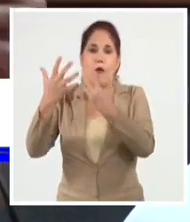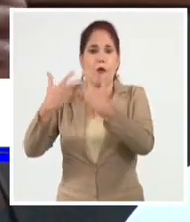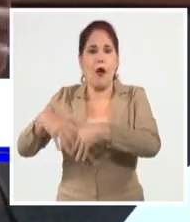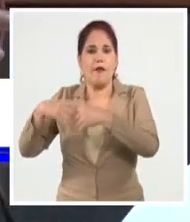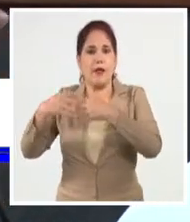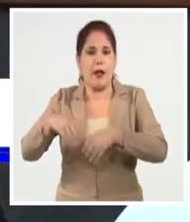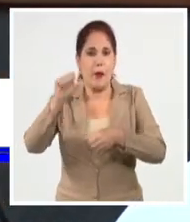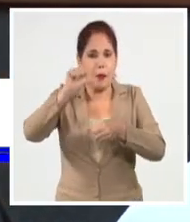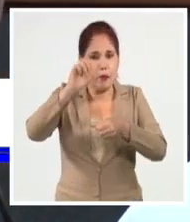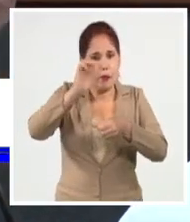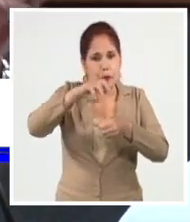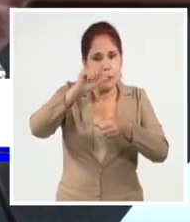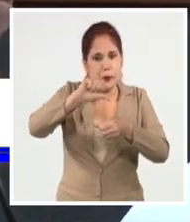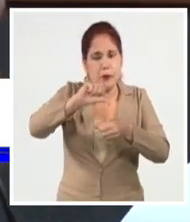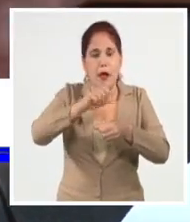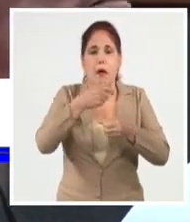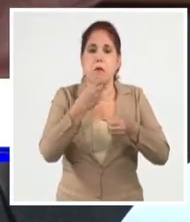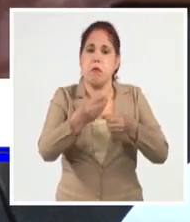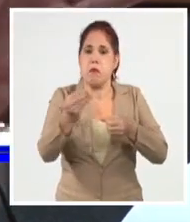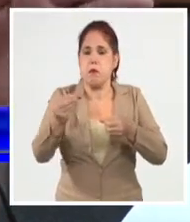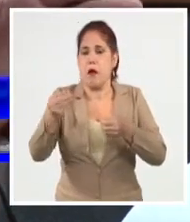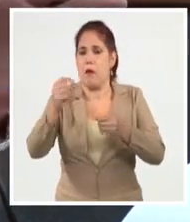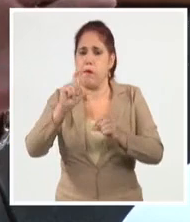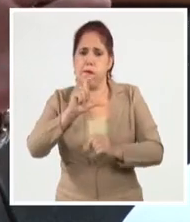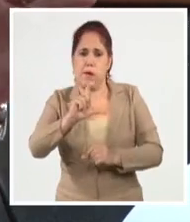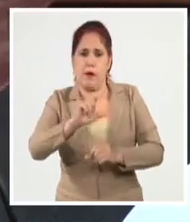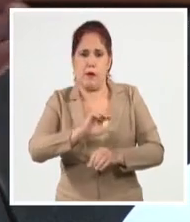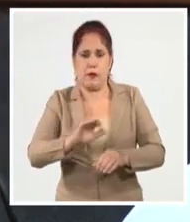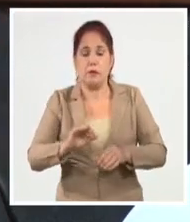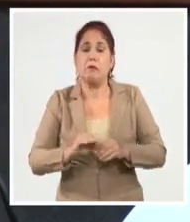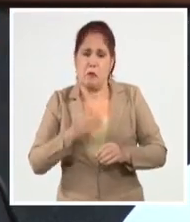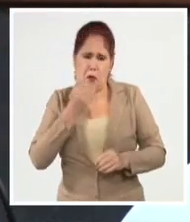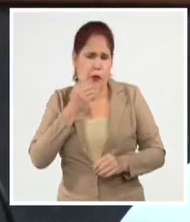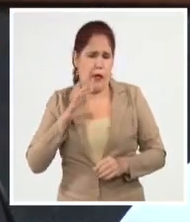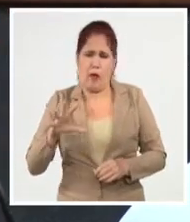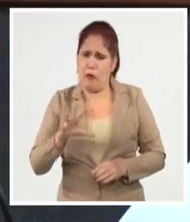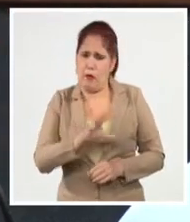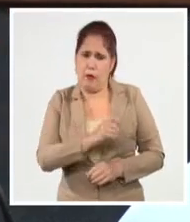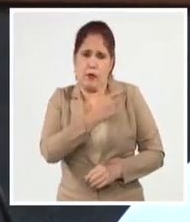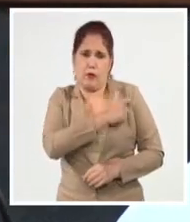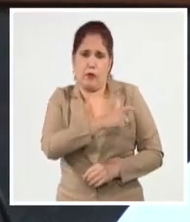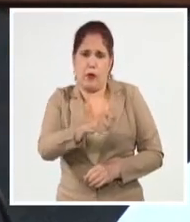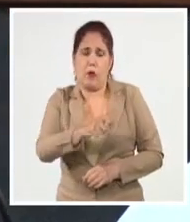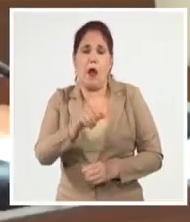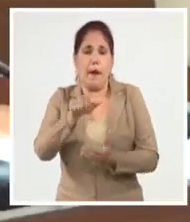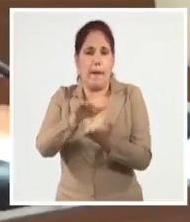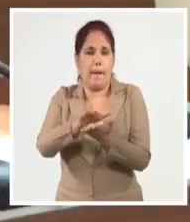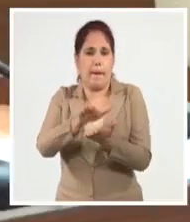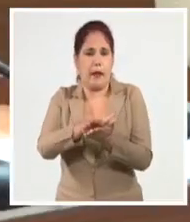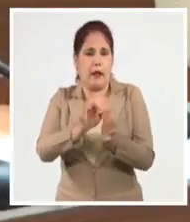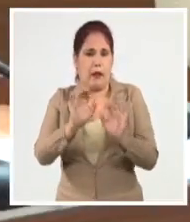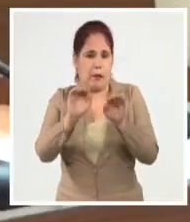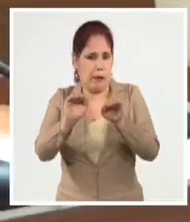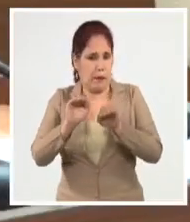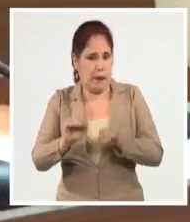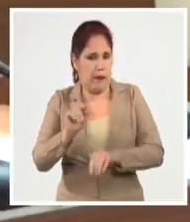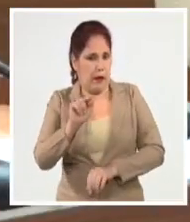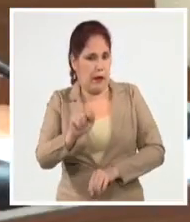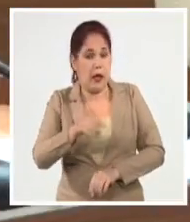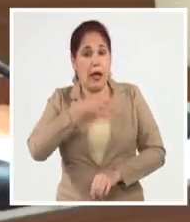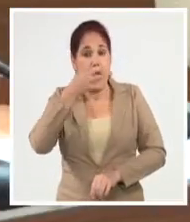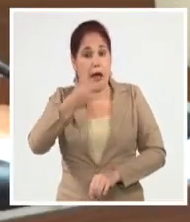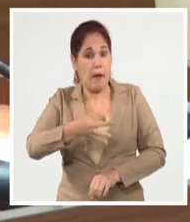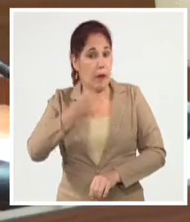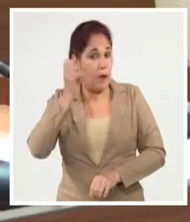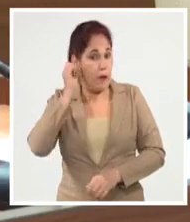activo. O sea, que hay una probabilidad muy alta de realmente de tener ya todas las vacunas en el mes de septiembre. Según explicó la doctora